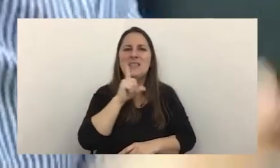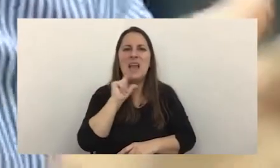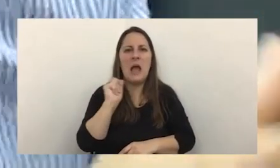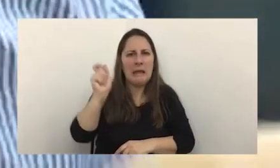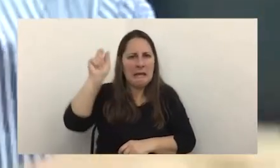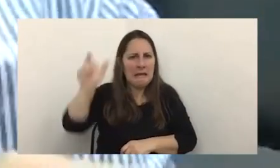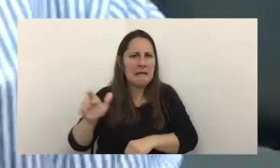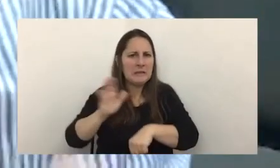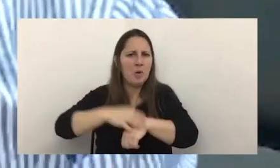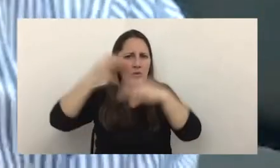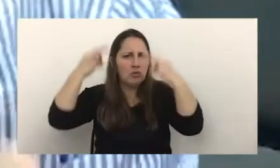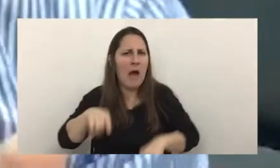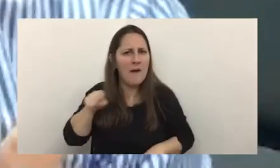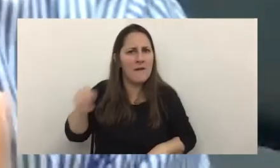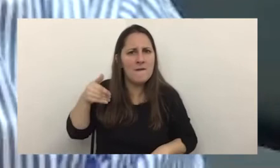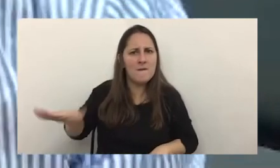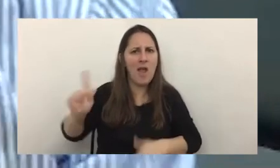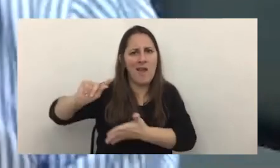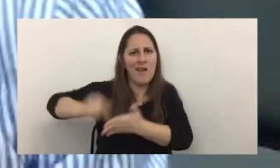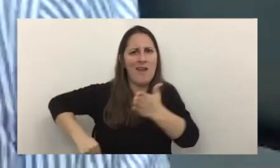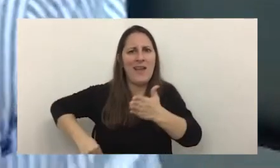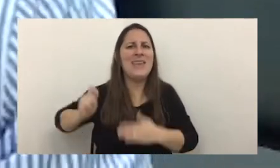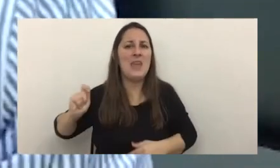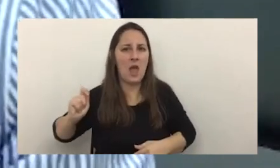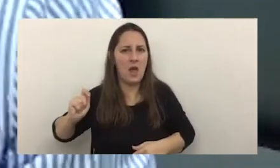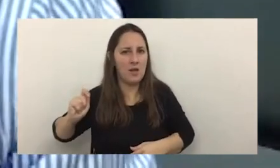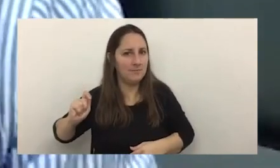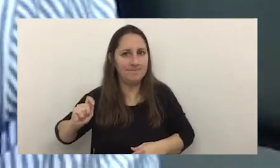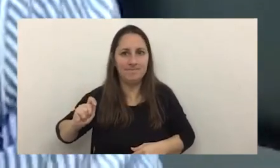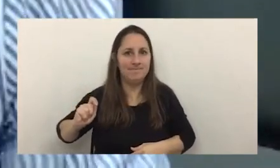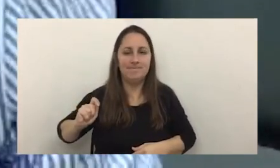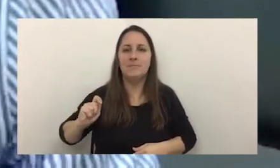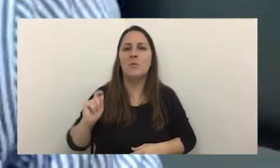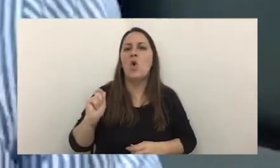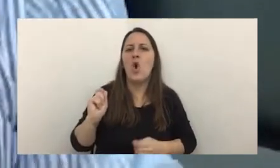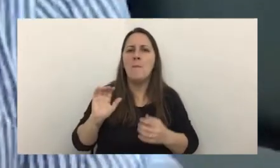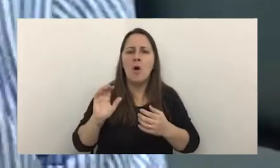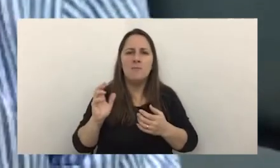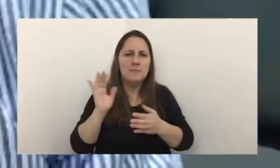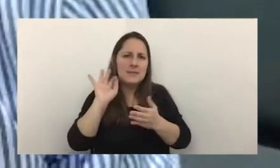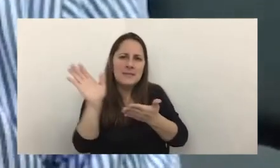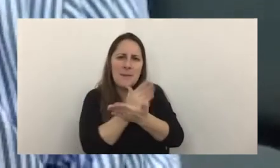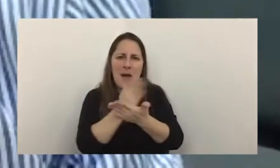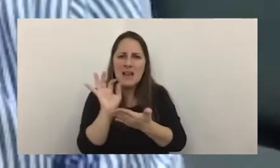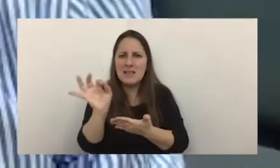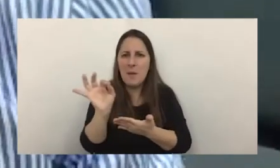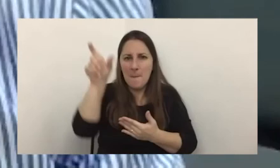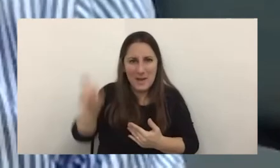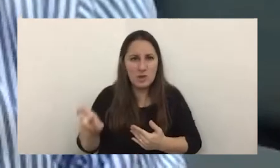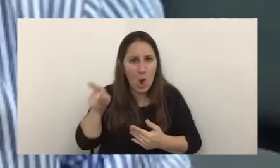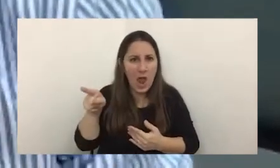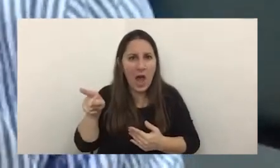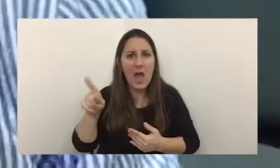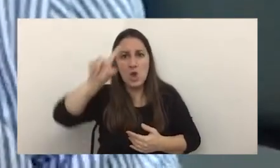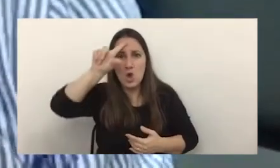responsable formal que puso el gancho sino a como discernir si esa persona fue